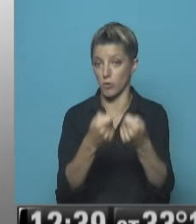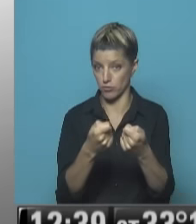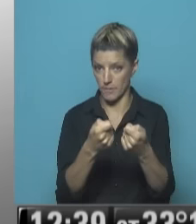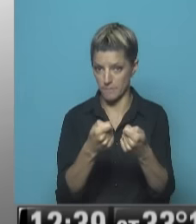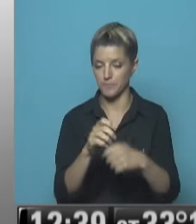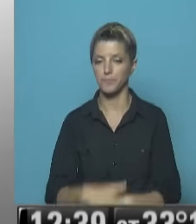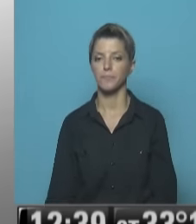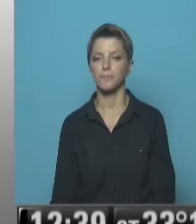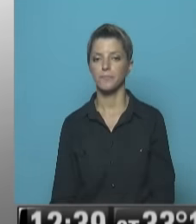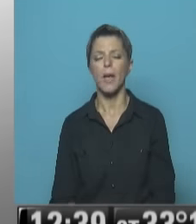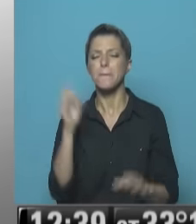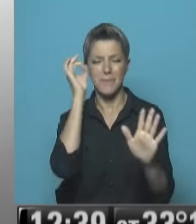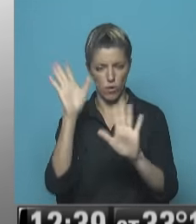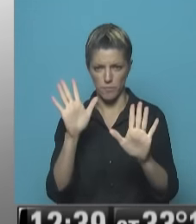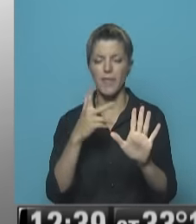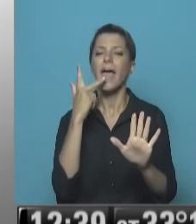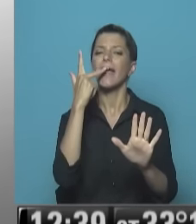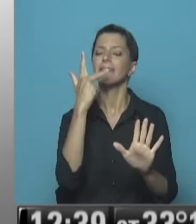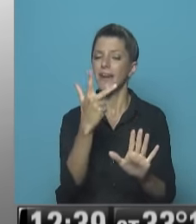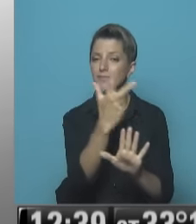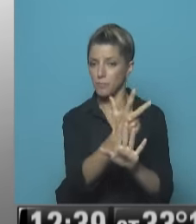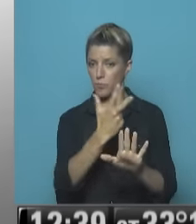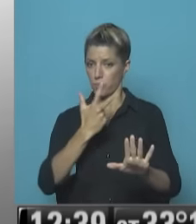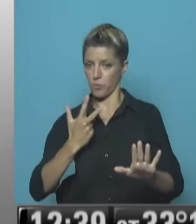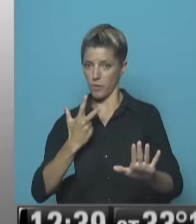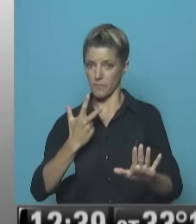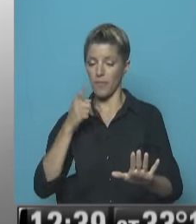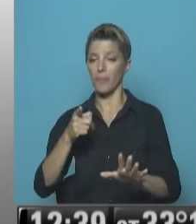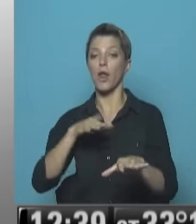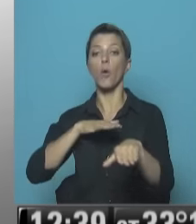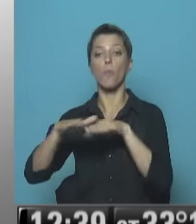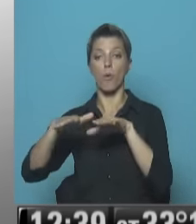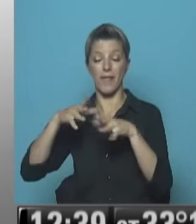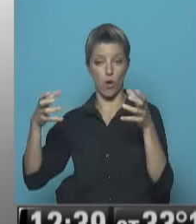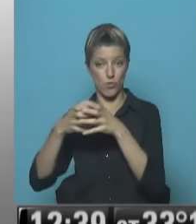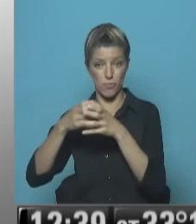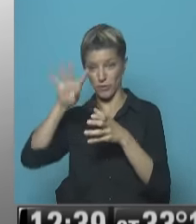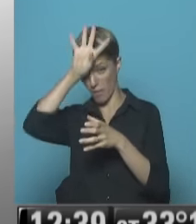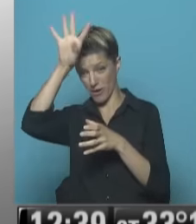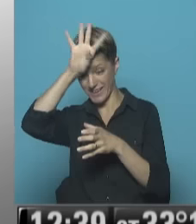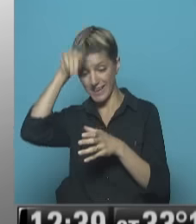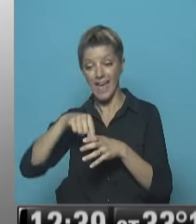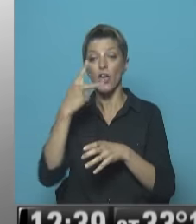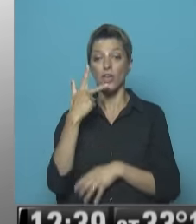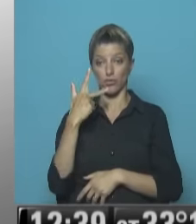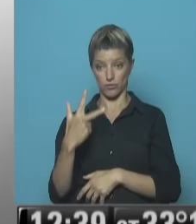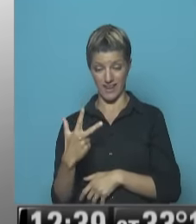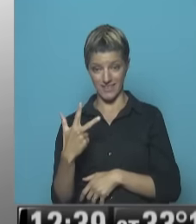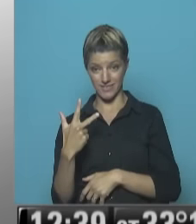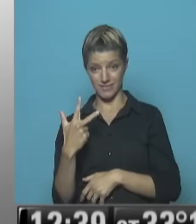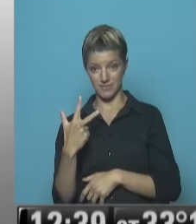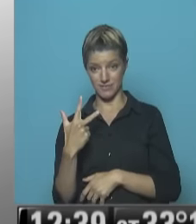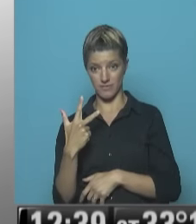representantes que eran representantes de los movimientos indígenas Los tres fueron para los